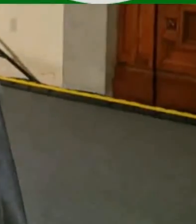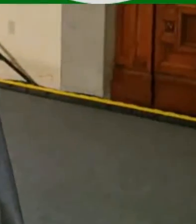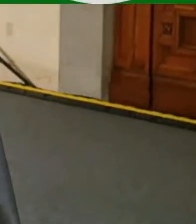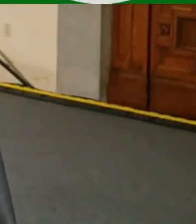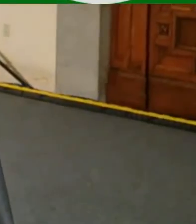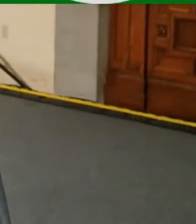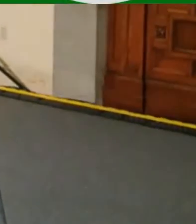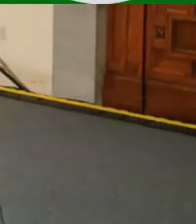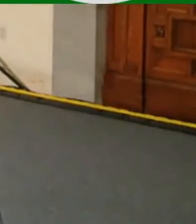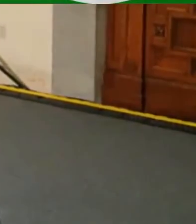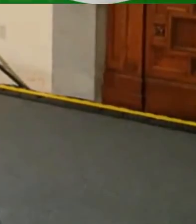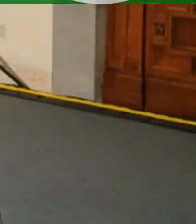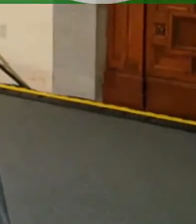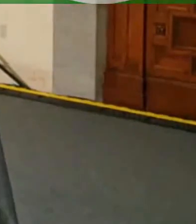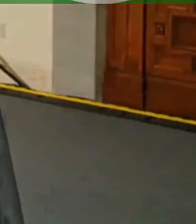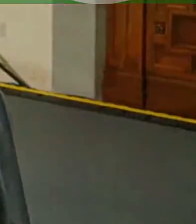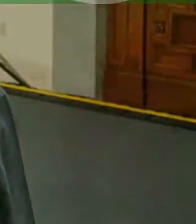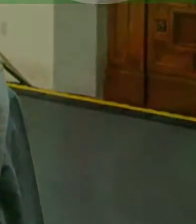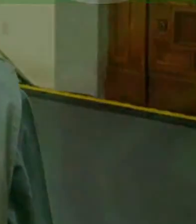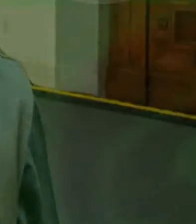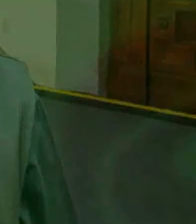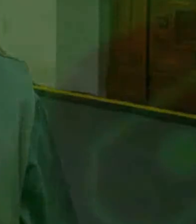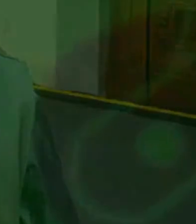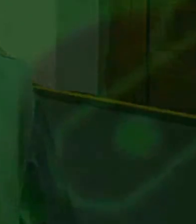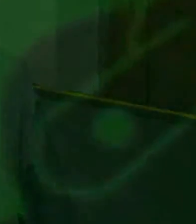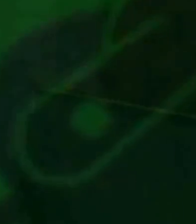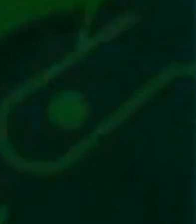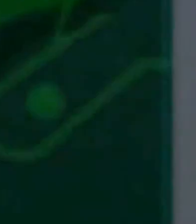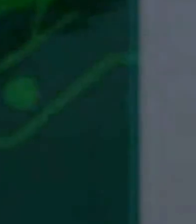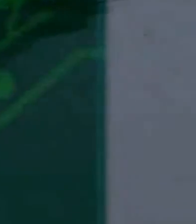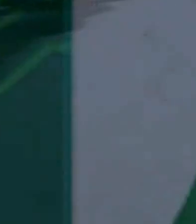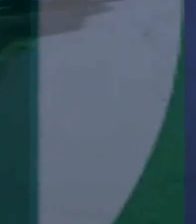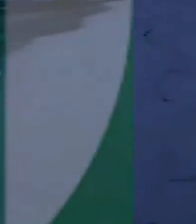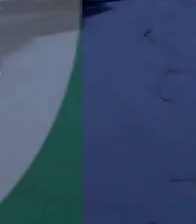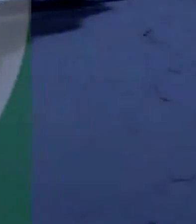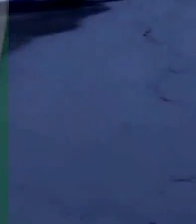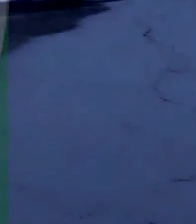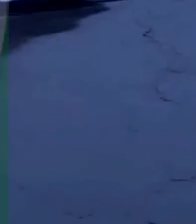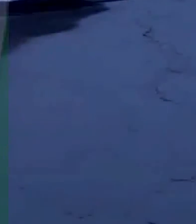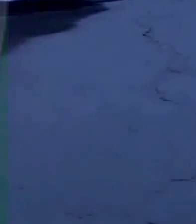Noreste.net reportó José Sobrevilla. Sobrevilla